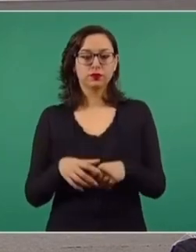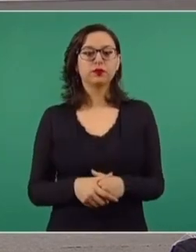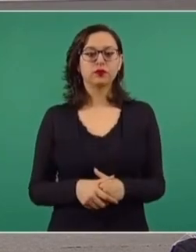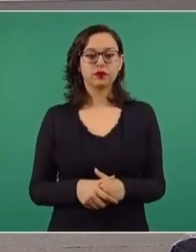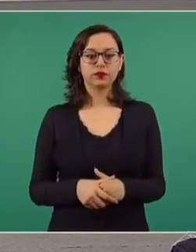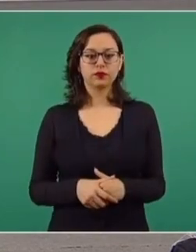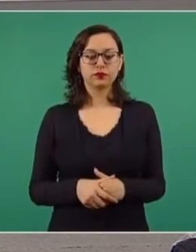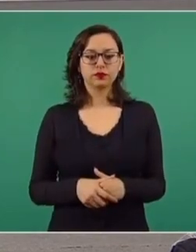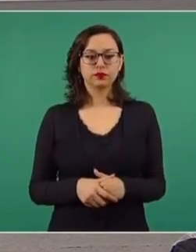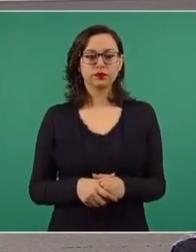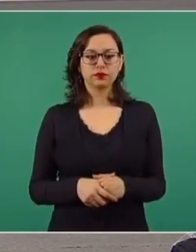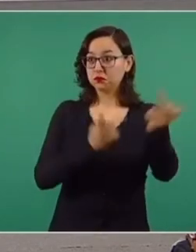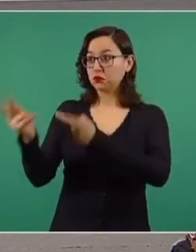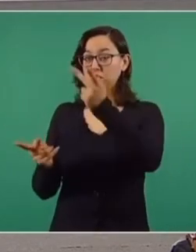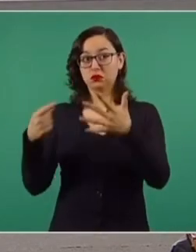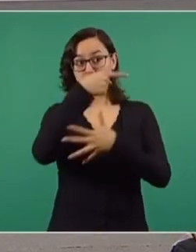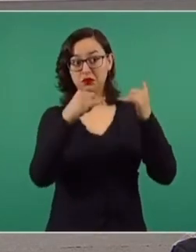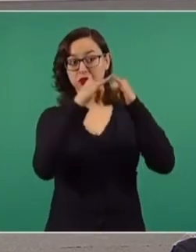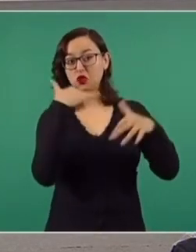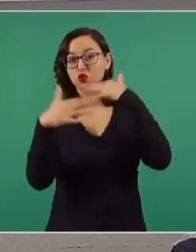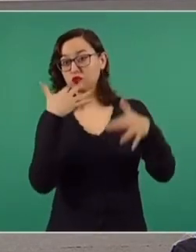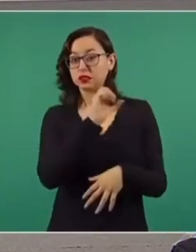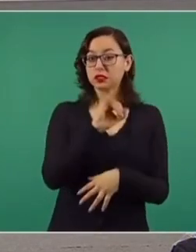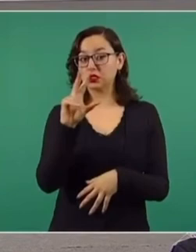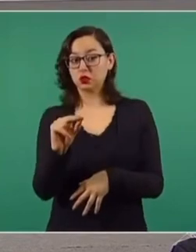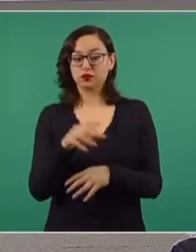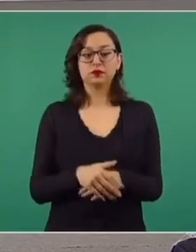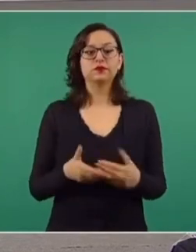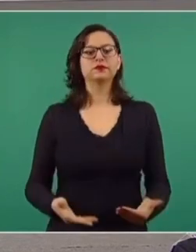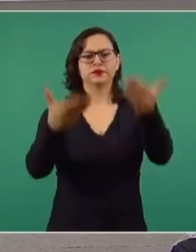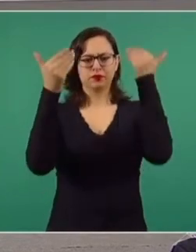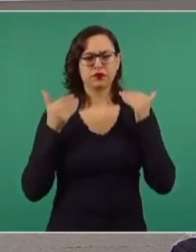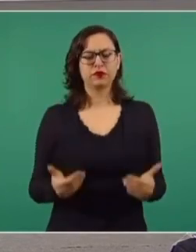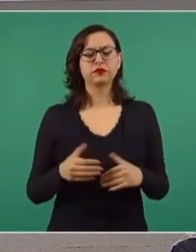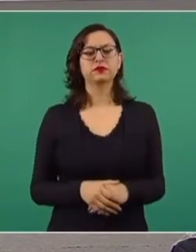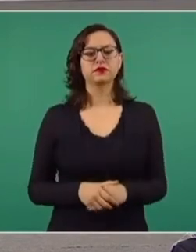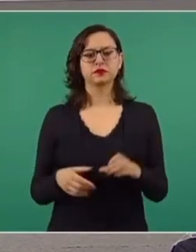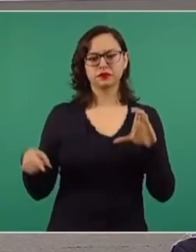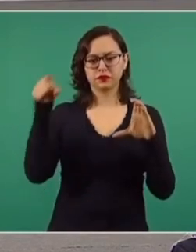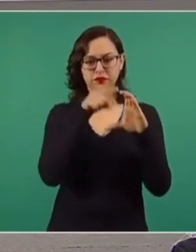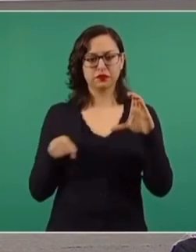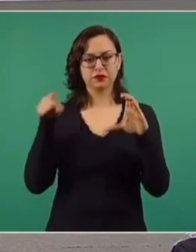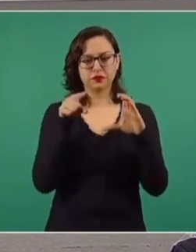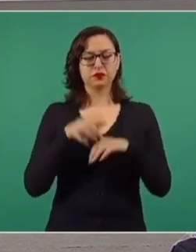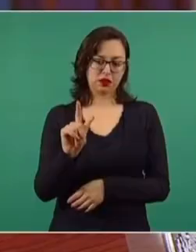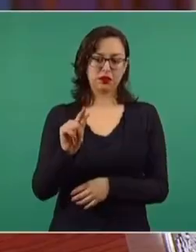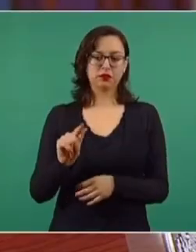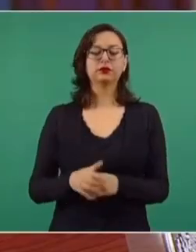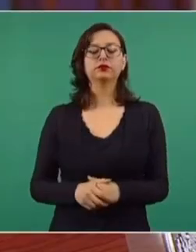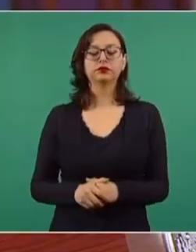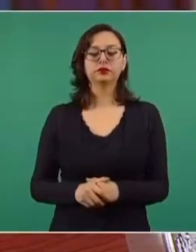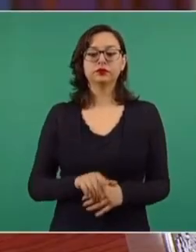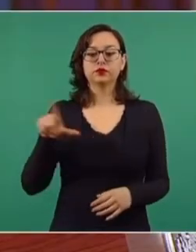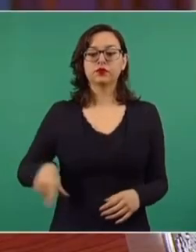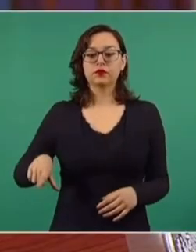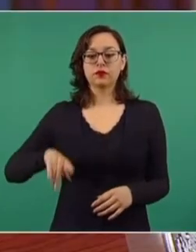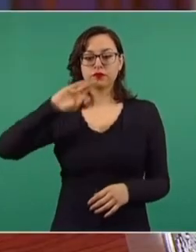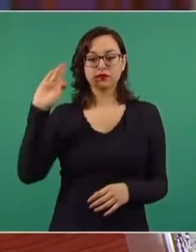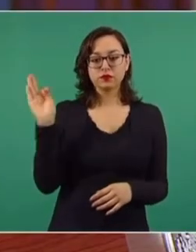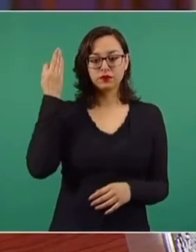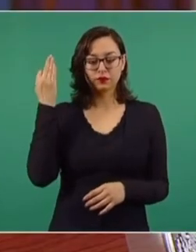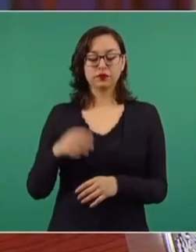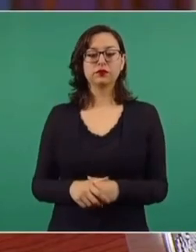y empresas. Ah, personas y empresas. Viene lo de un reloj por actores. Gobierno federal,